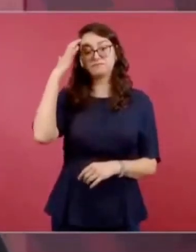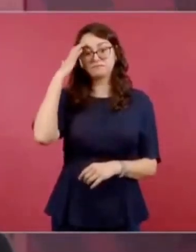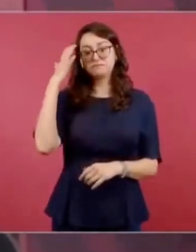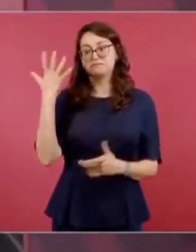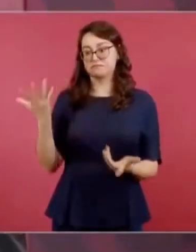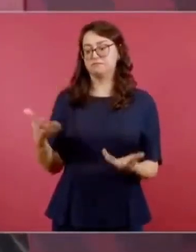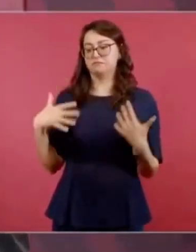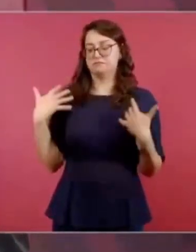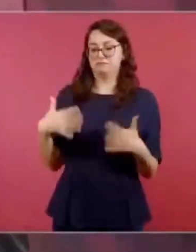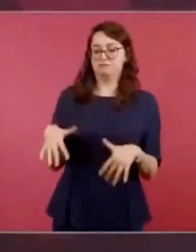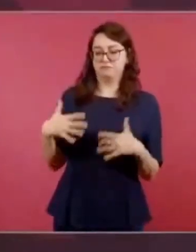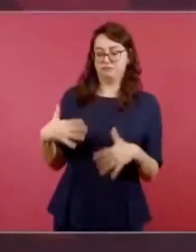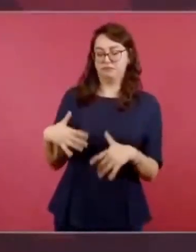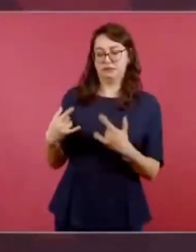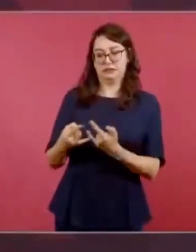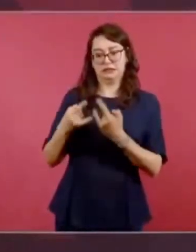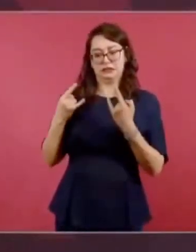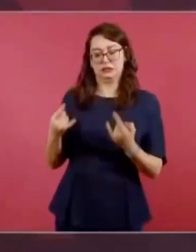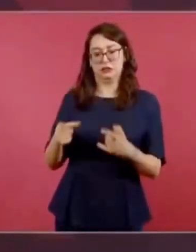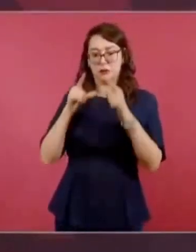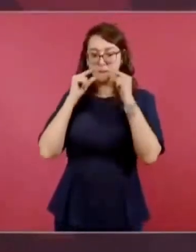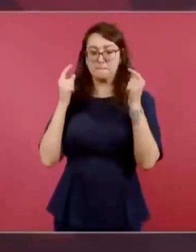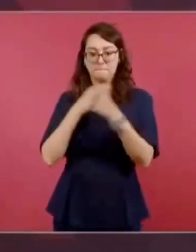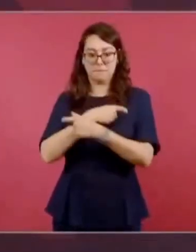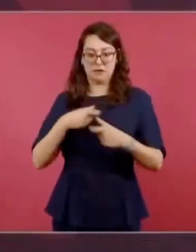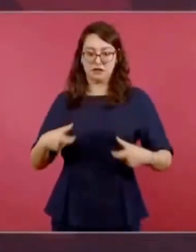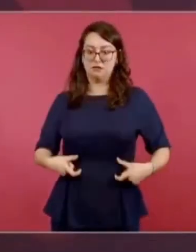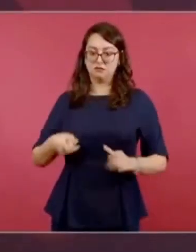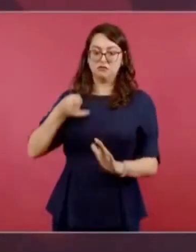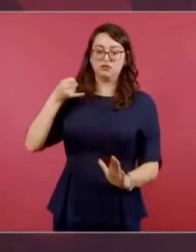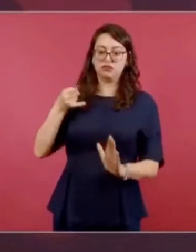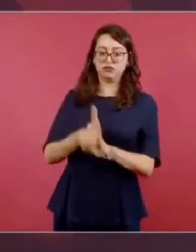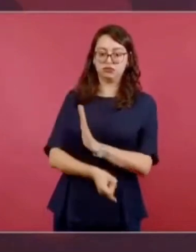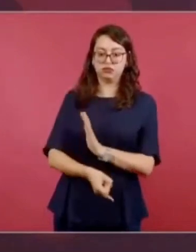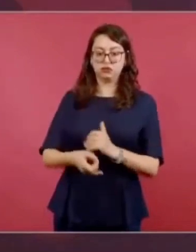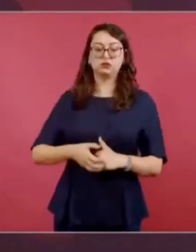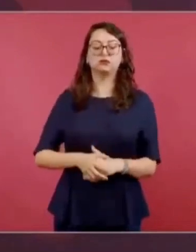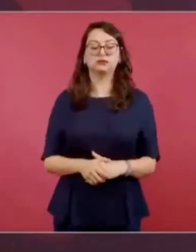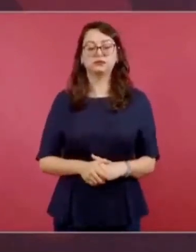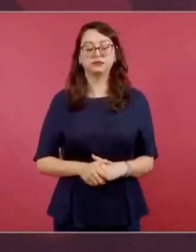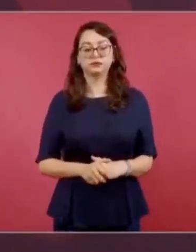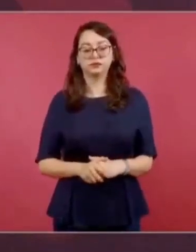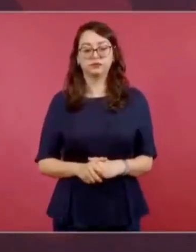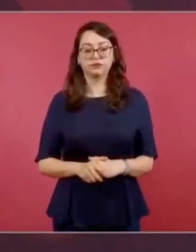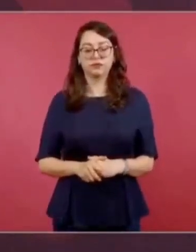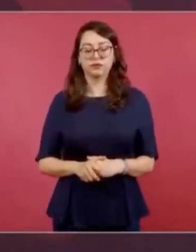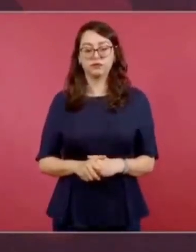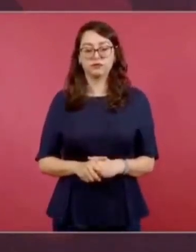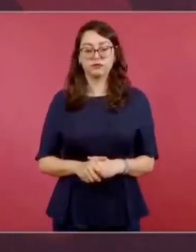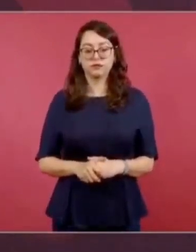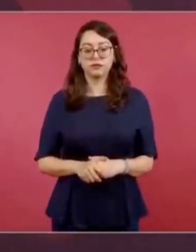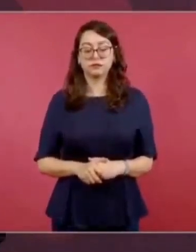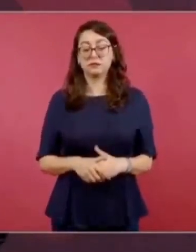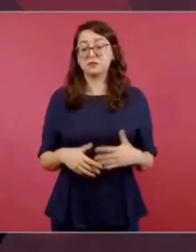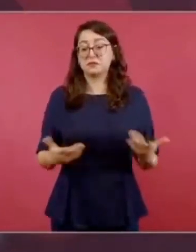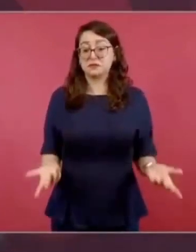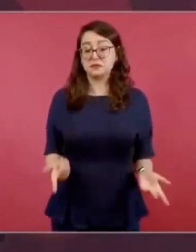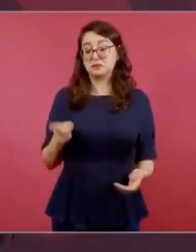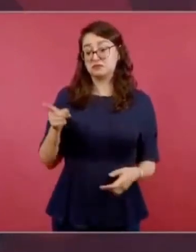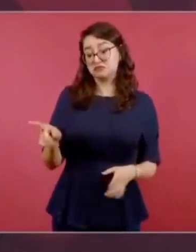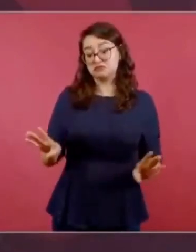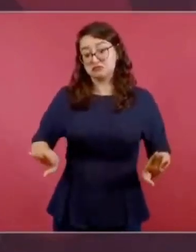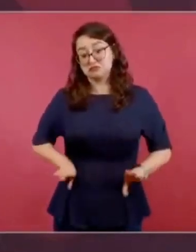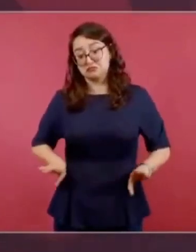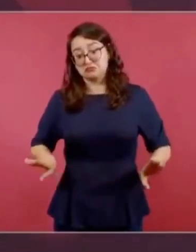sobre la vida de Villa. Sobre si Villa fue bueno o malo,